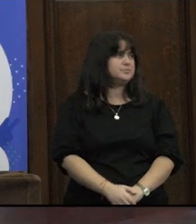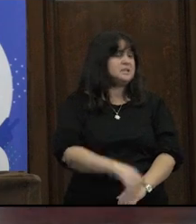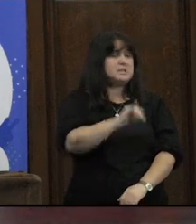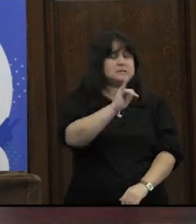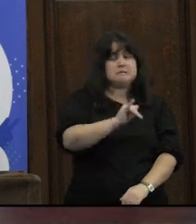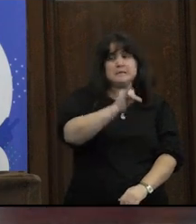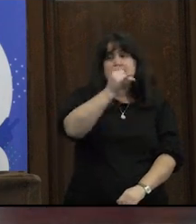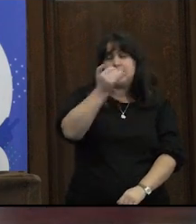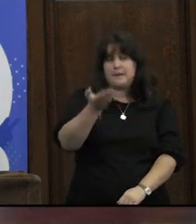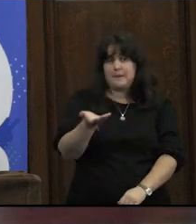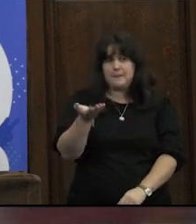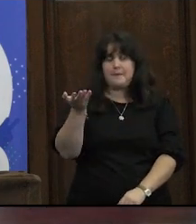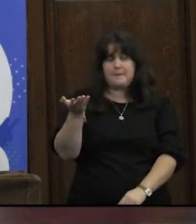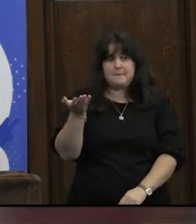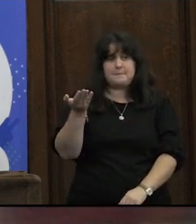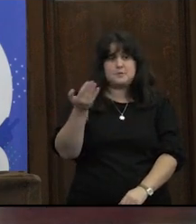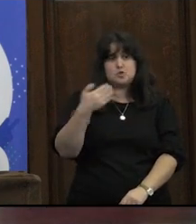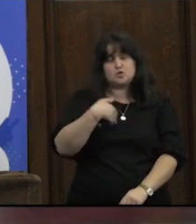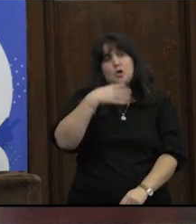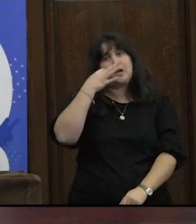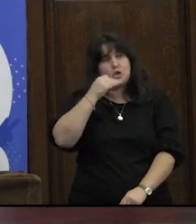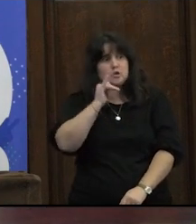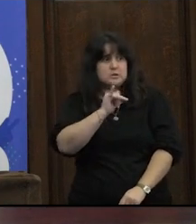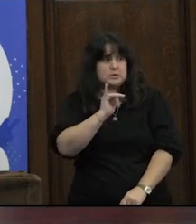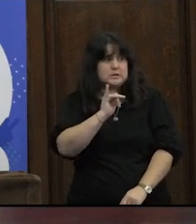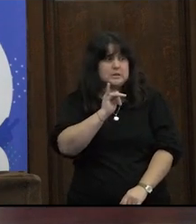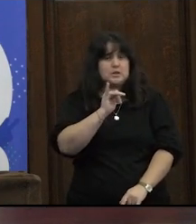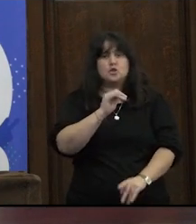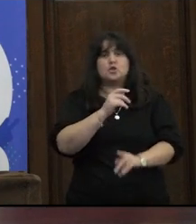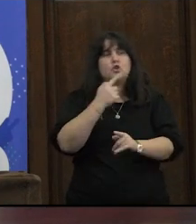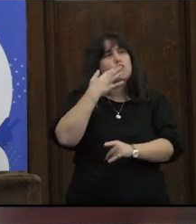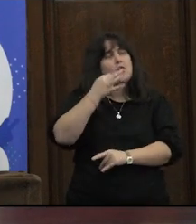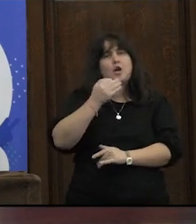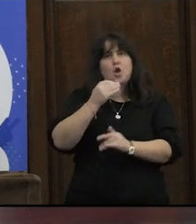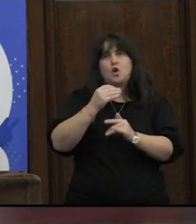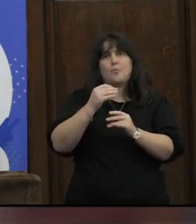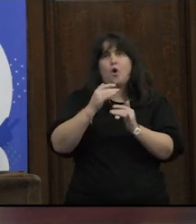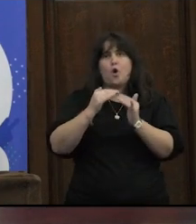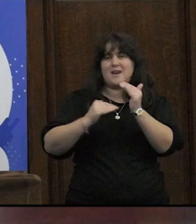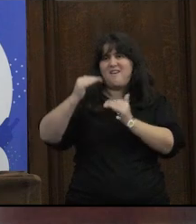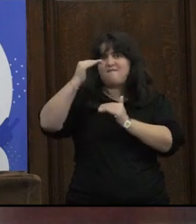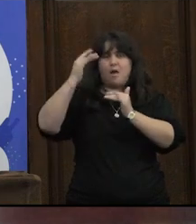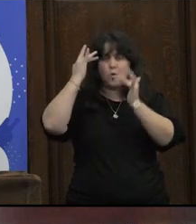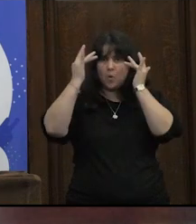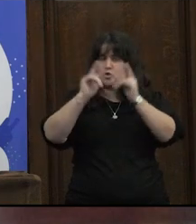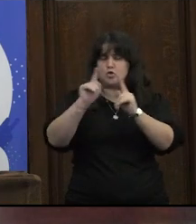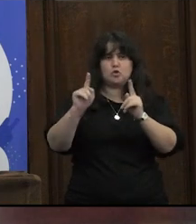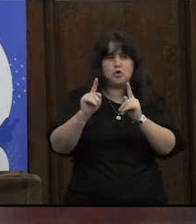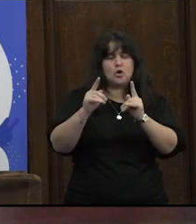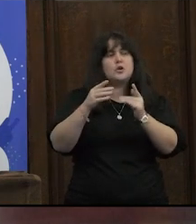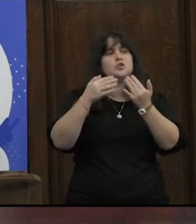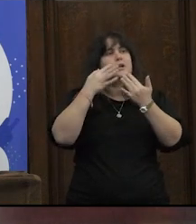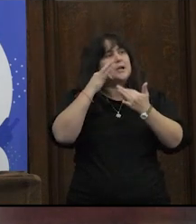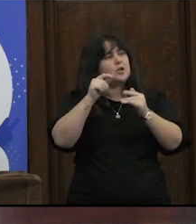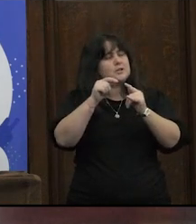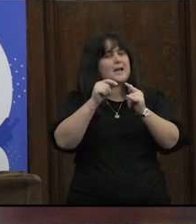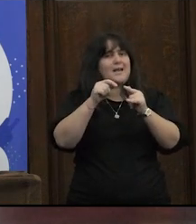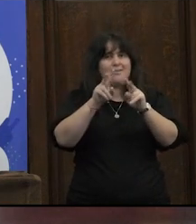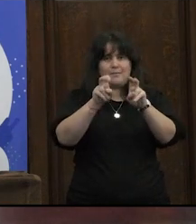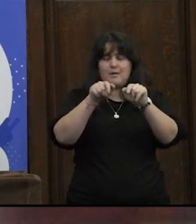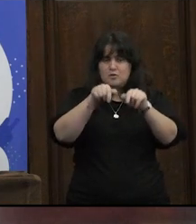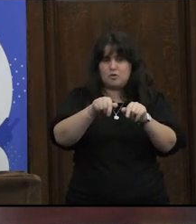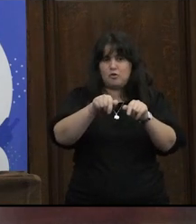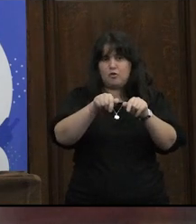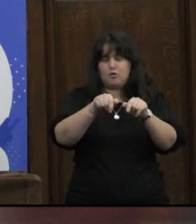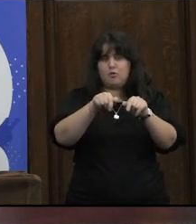si yo tiendo pensarlo más que en términos de nivel educativo porque me parece que estas